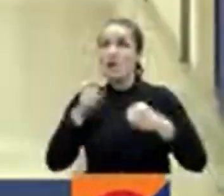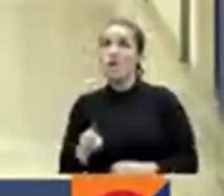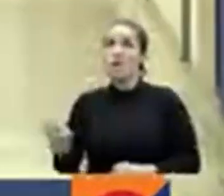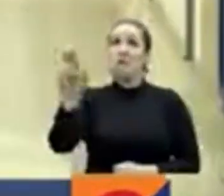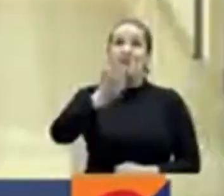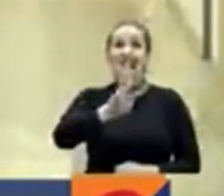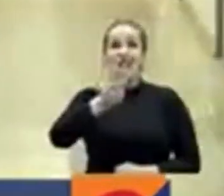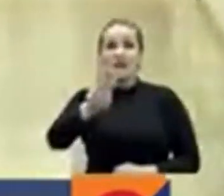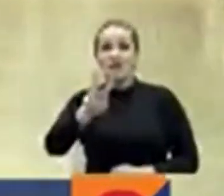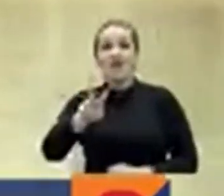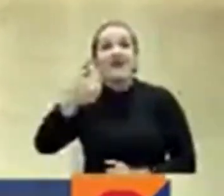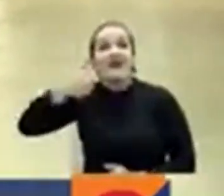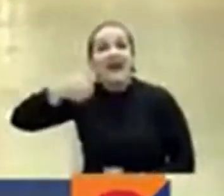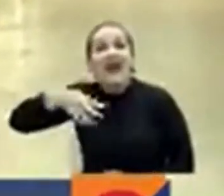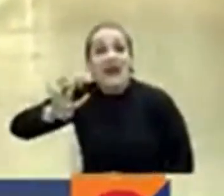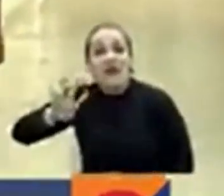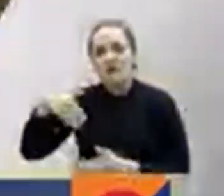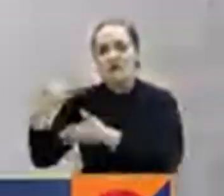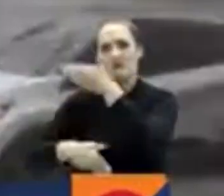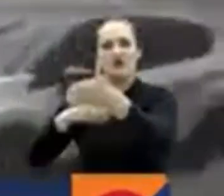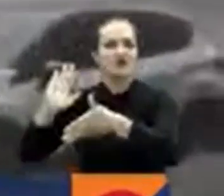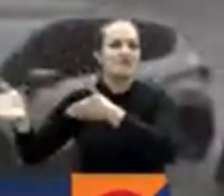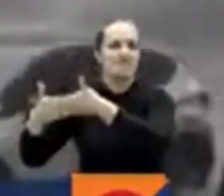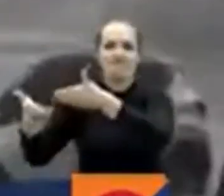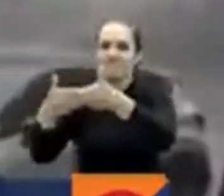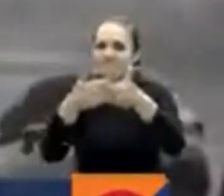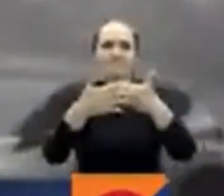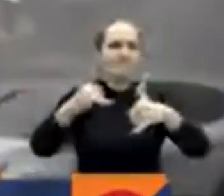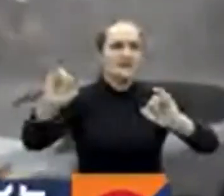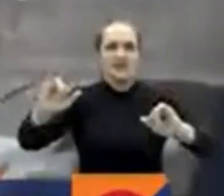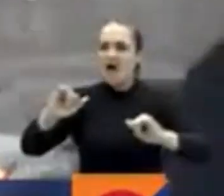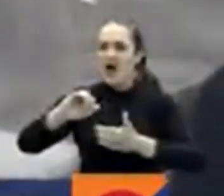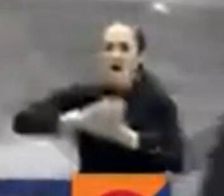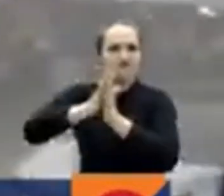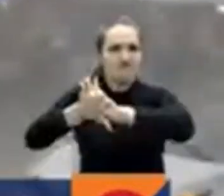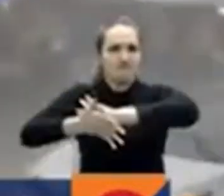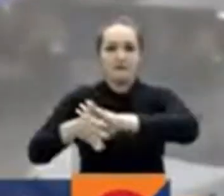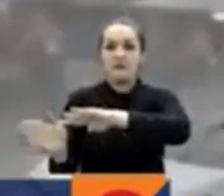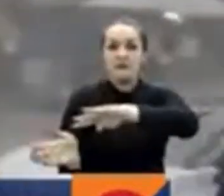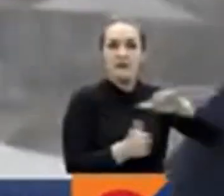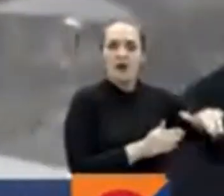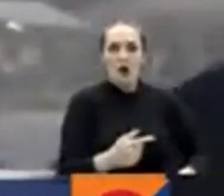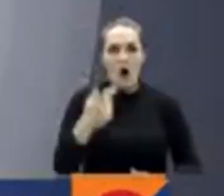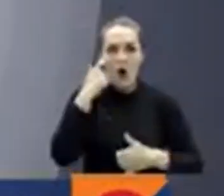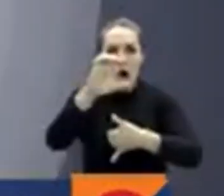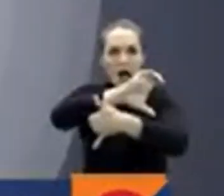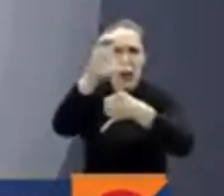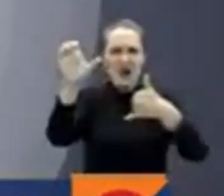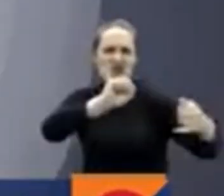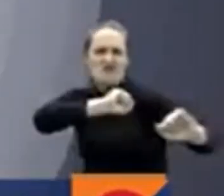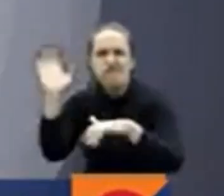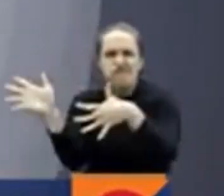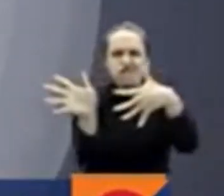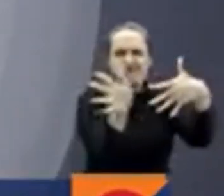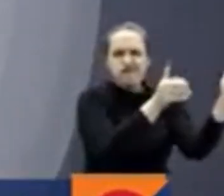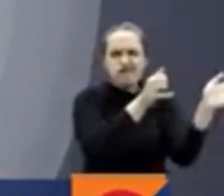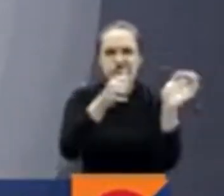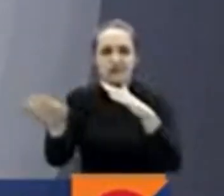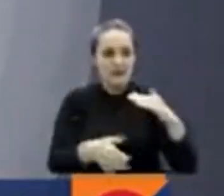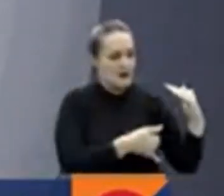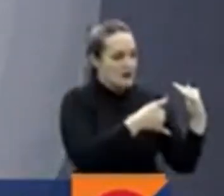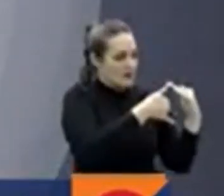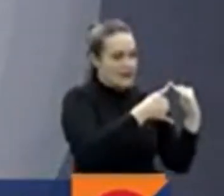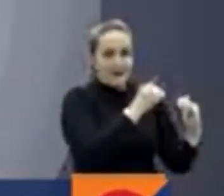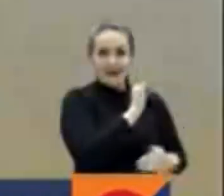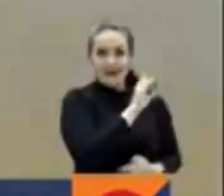país, 14 están en proceso de liquidación. Alerta en el Caribe por onda tropical. El IDEAN asegura que se incrementarán